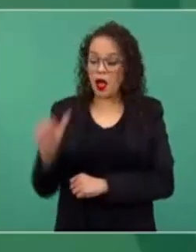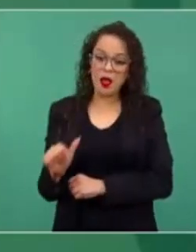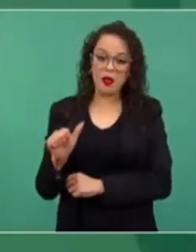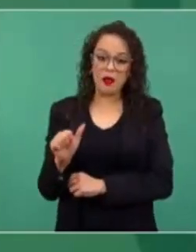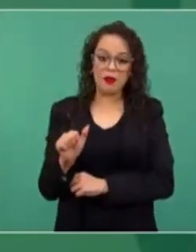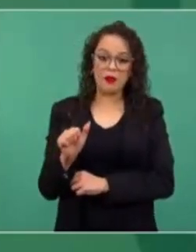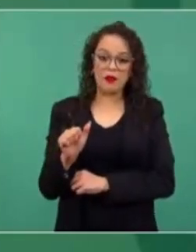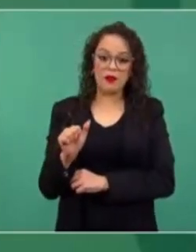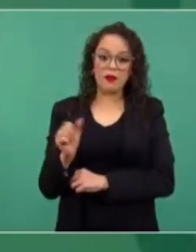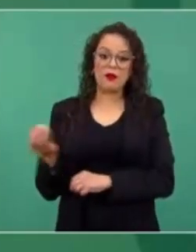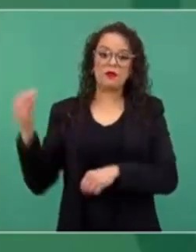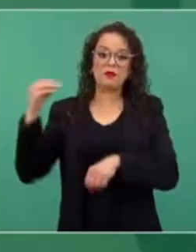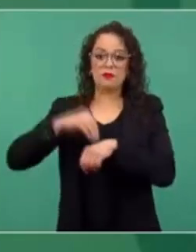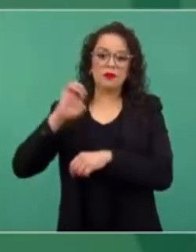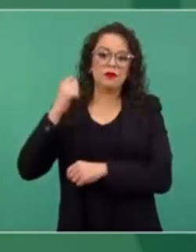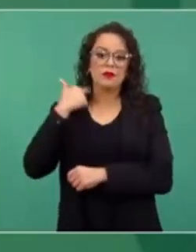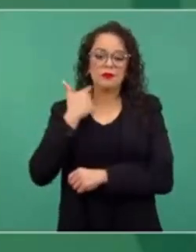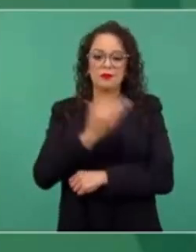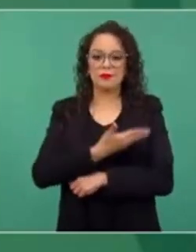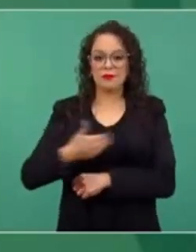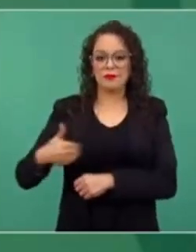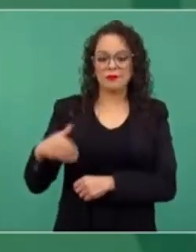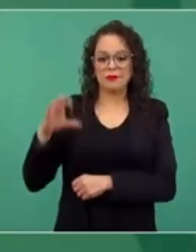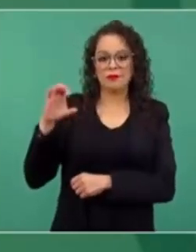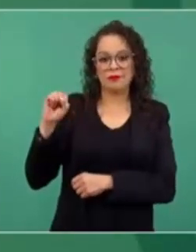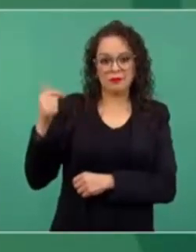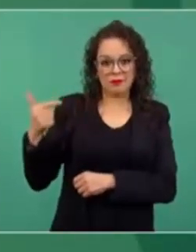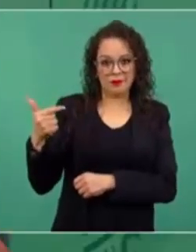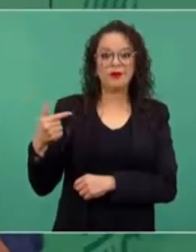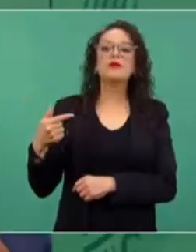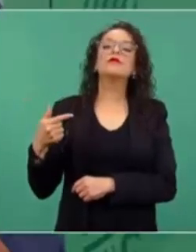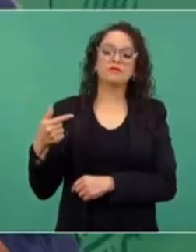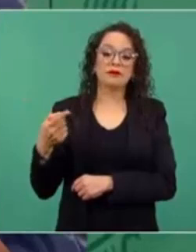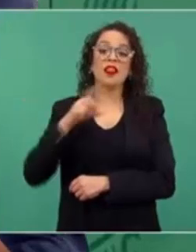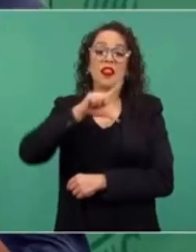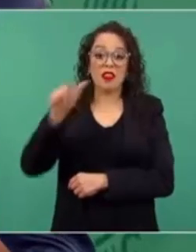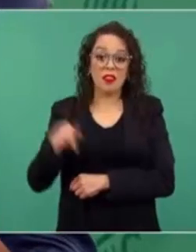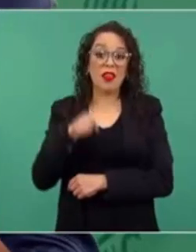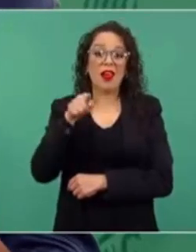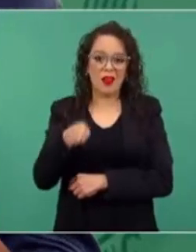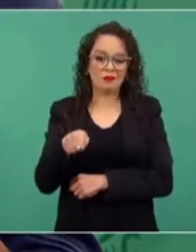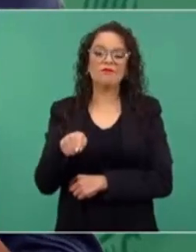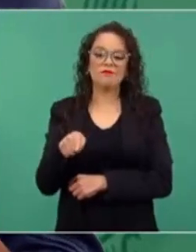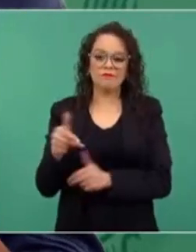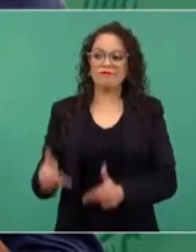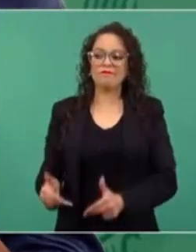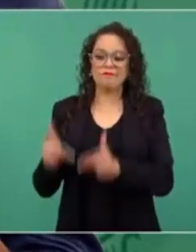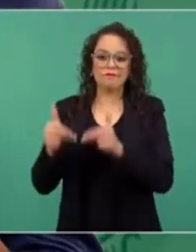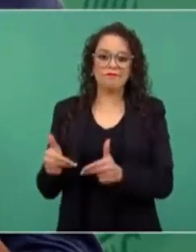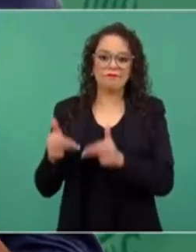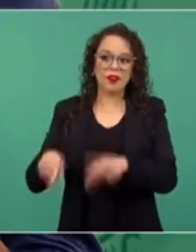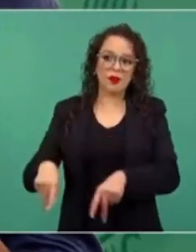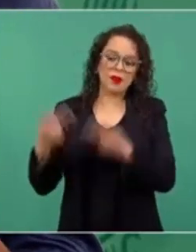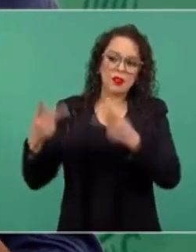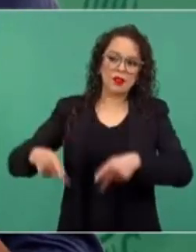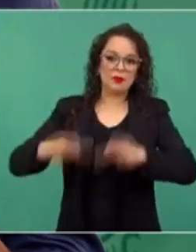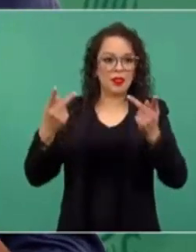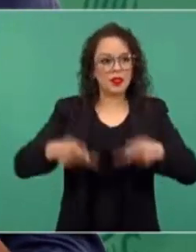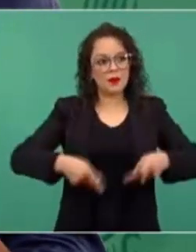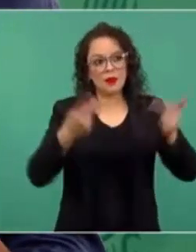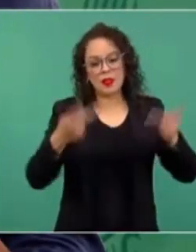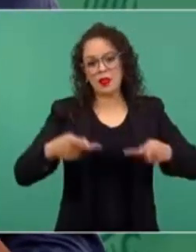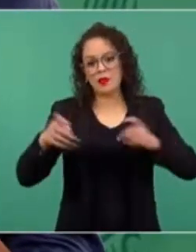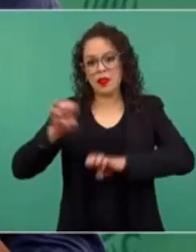y empiezan con las privatizaciones a entregar los bienes de la nación y del pueblo